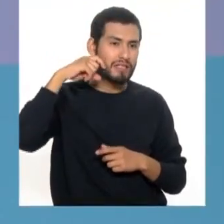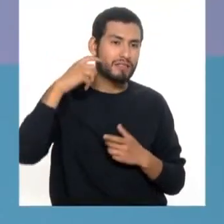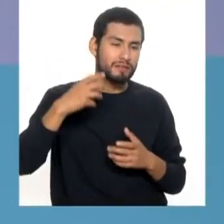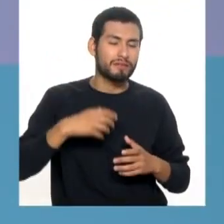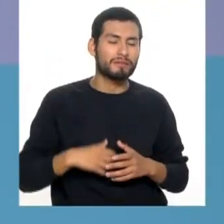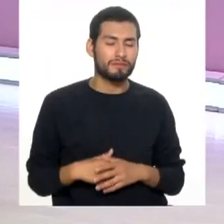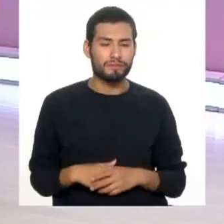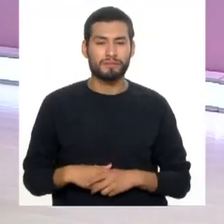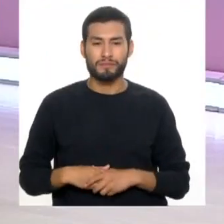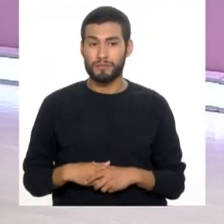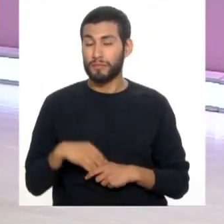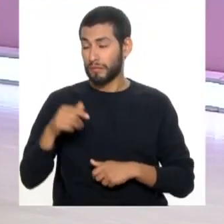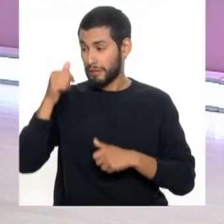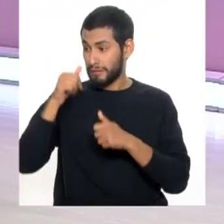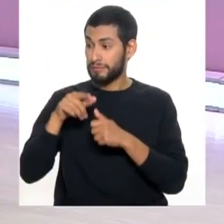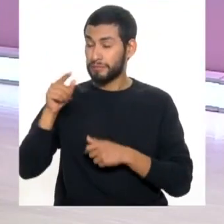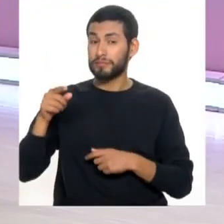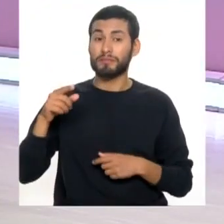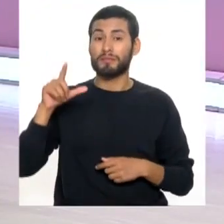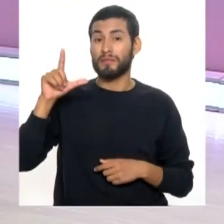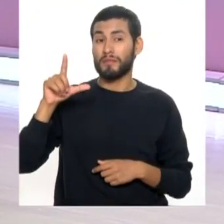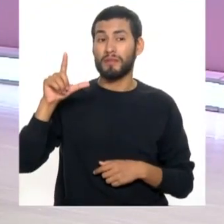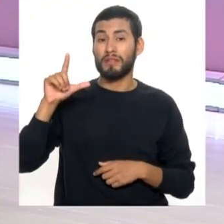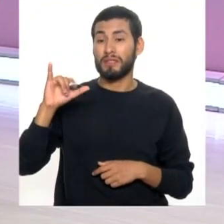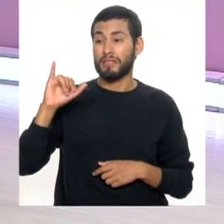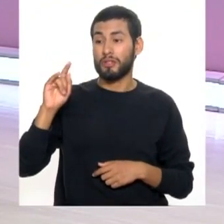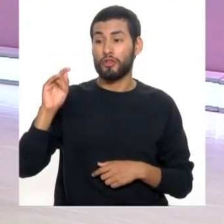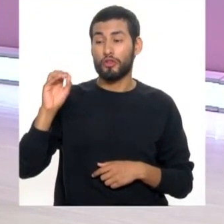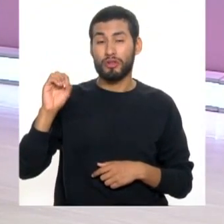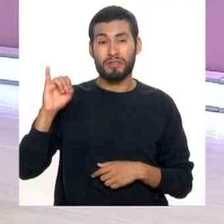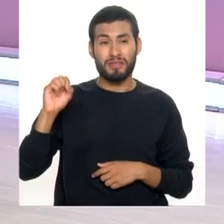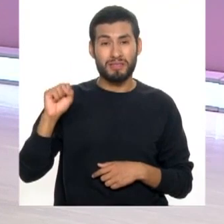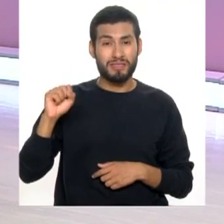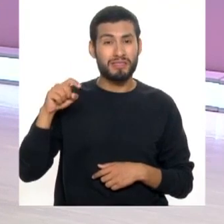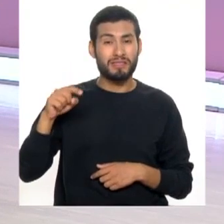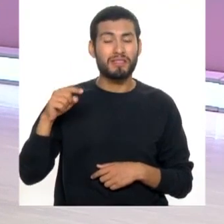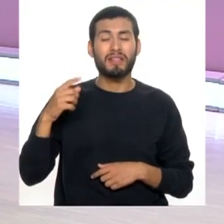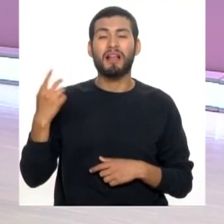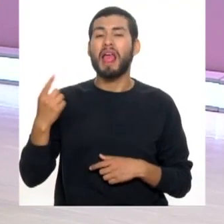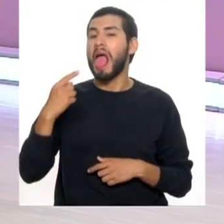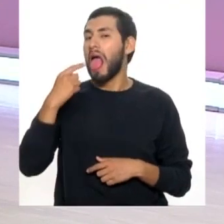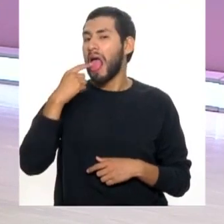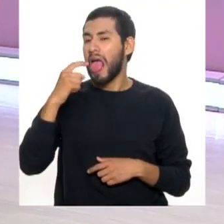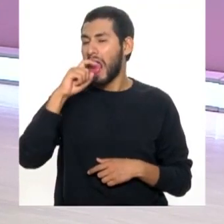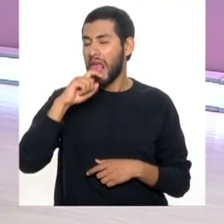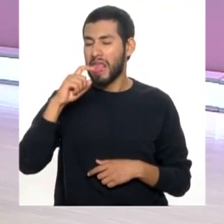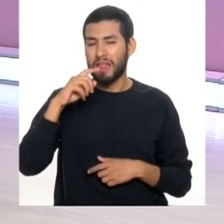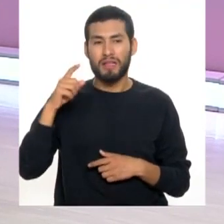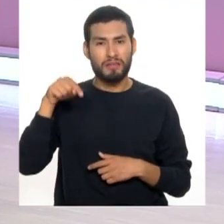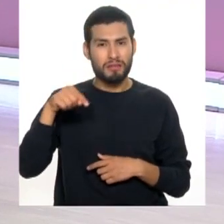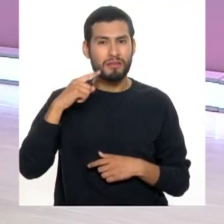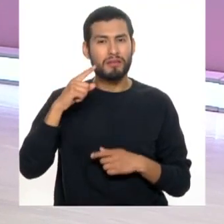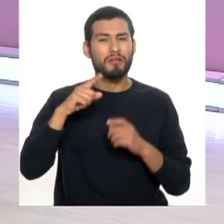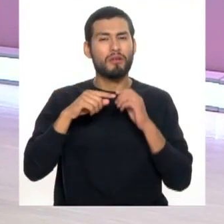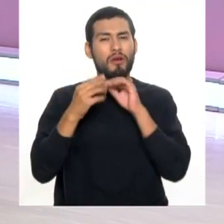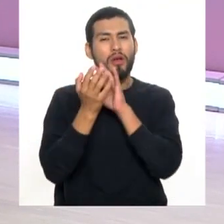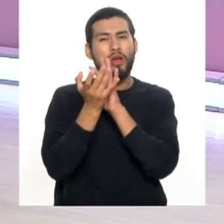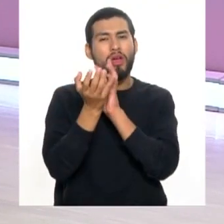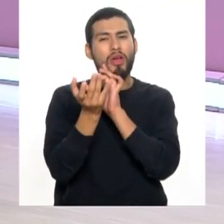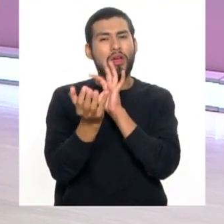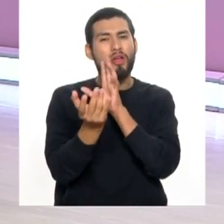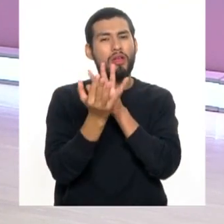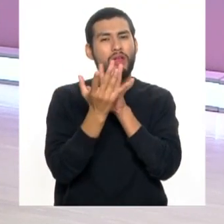ya. Recuerden que la litosis es por no cepillarnos también la lengua, ¿no, doctor? Así que la lengua es como una alfombrita que ahí